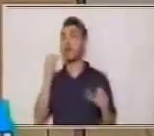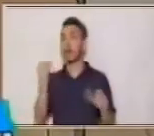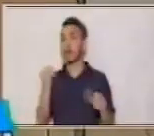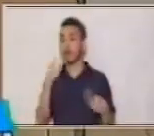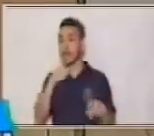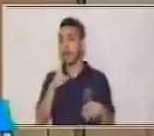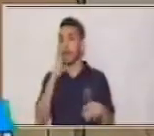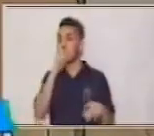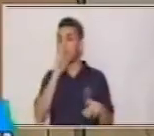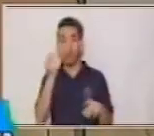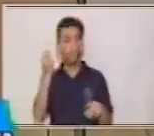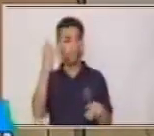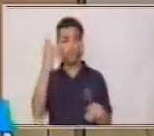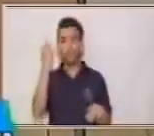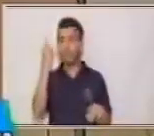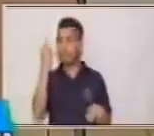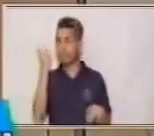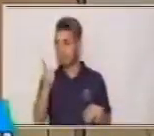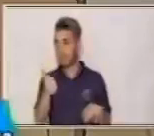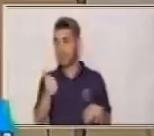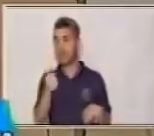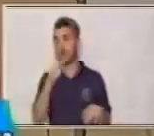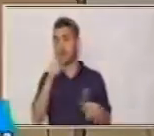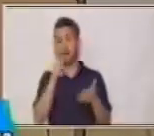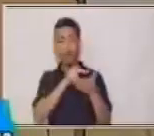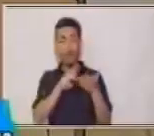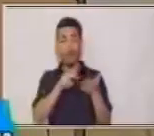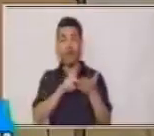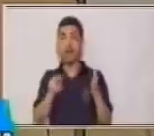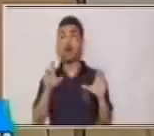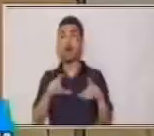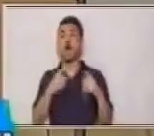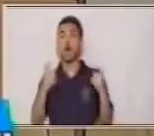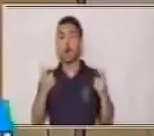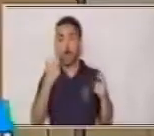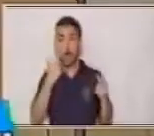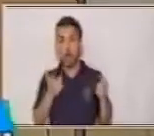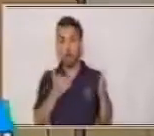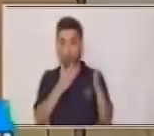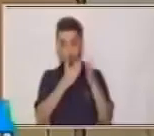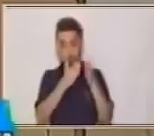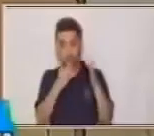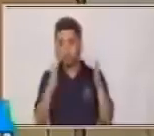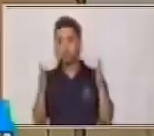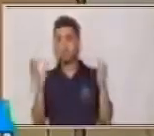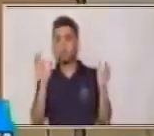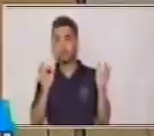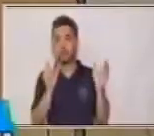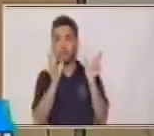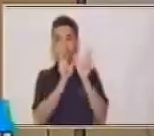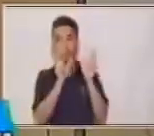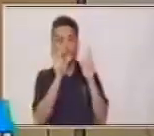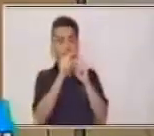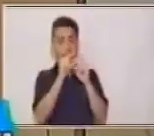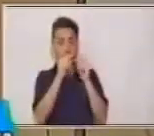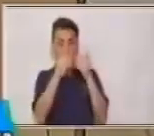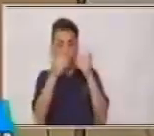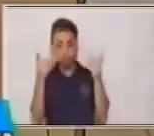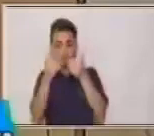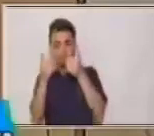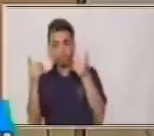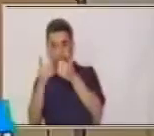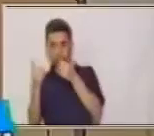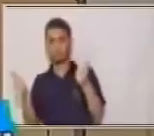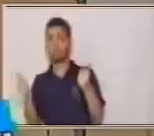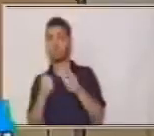no nos van a entender. Lo mismo si leemos algo que está de esta forma. No comprendemos lo que está escrito